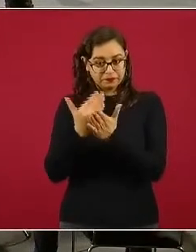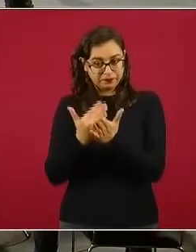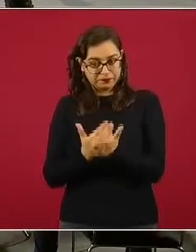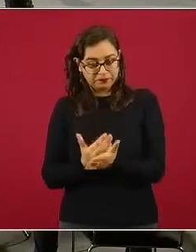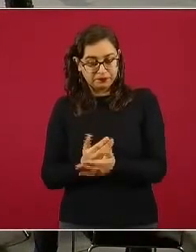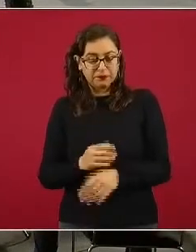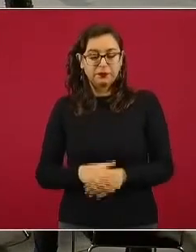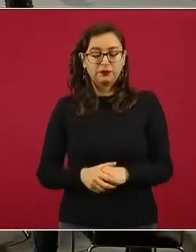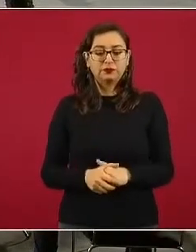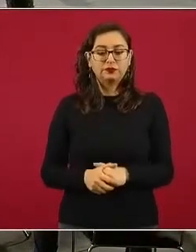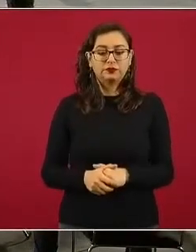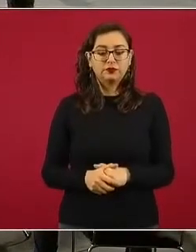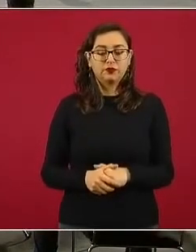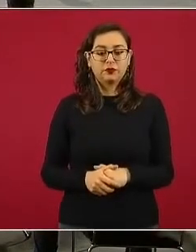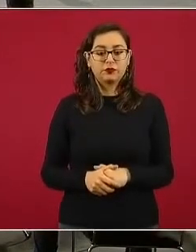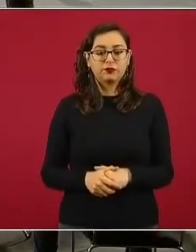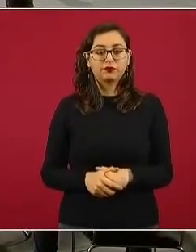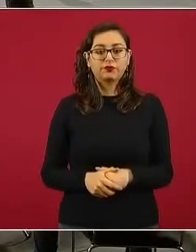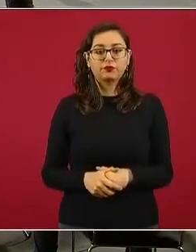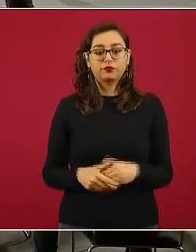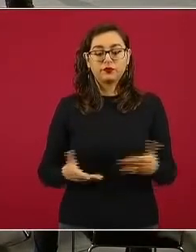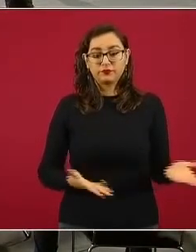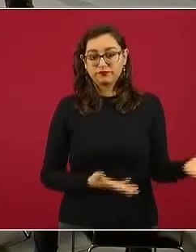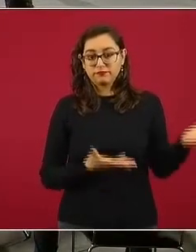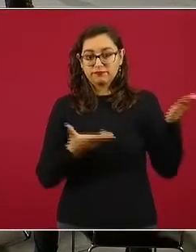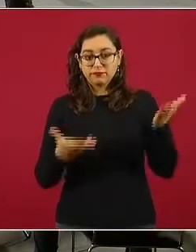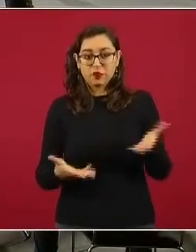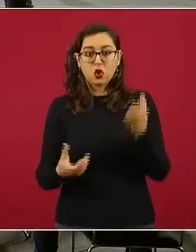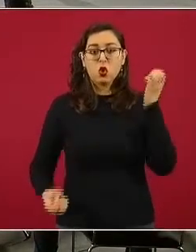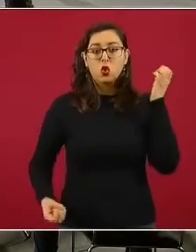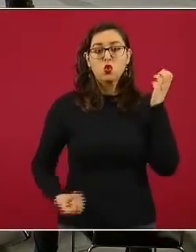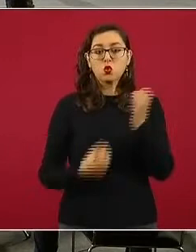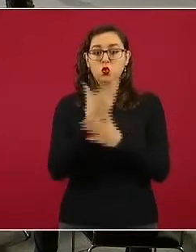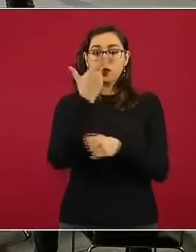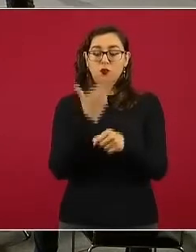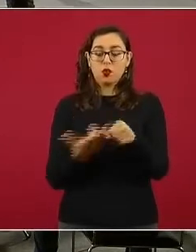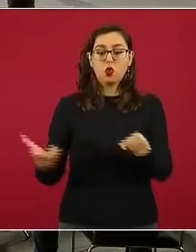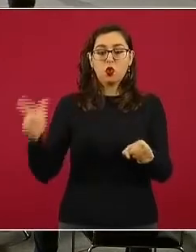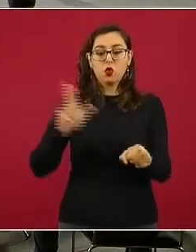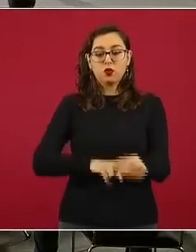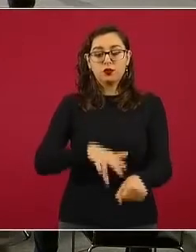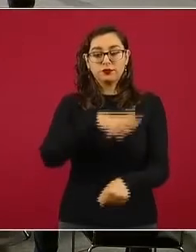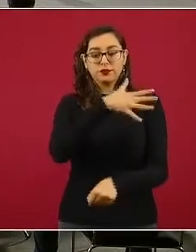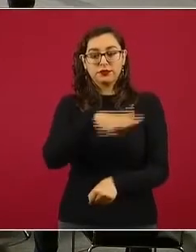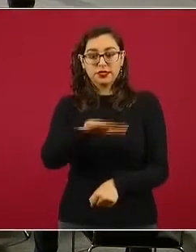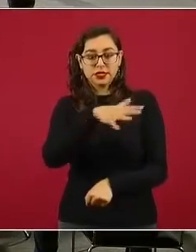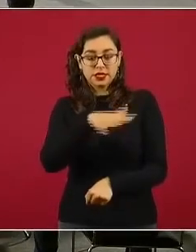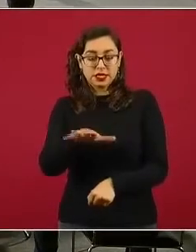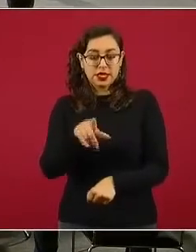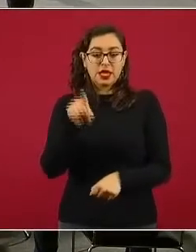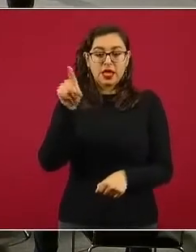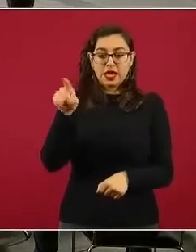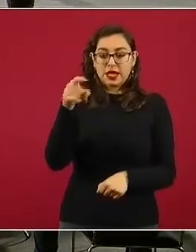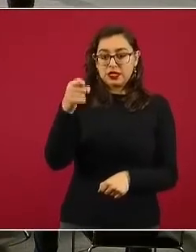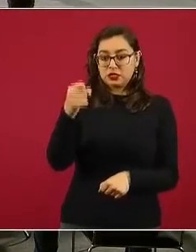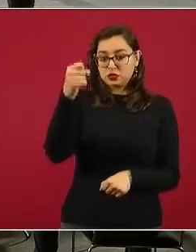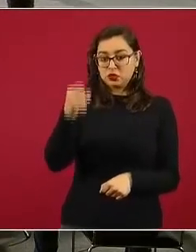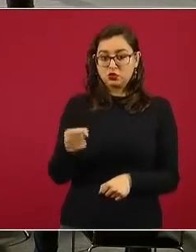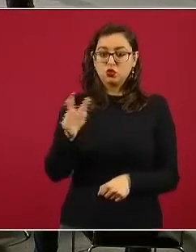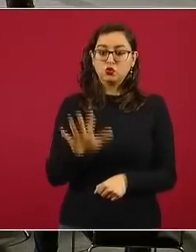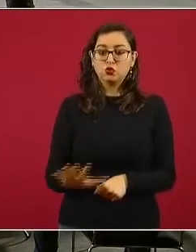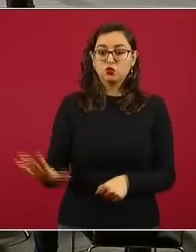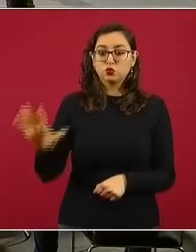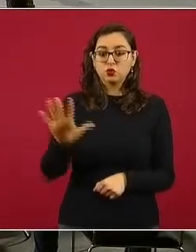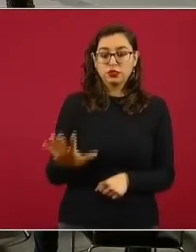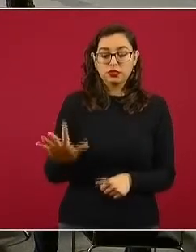Estamos presentando el nuevo hospital general que se encuentra en el sureste de la Ciudad de México, es una de las